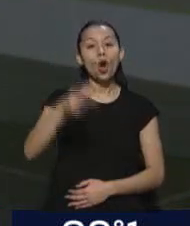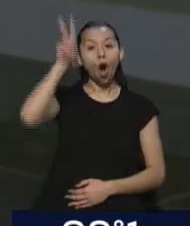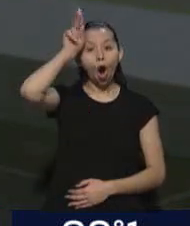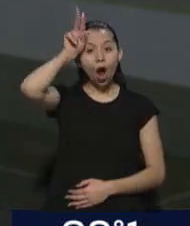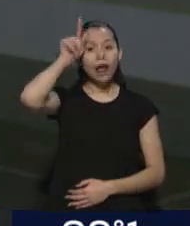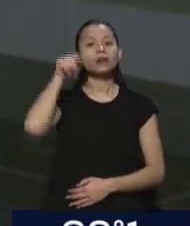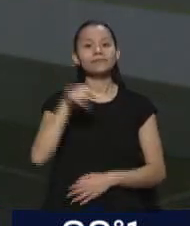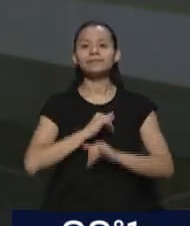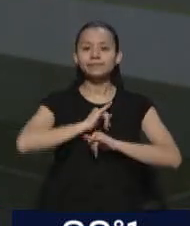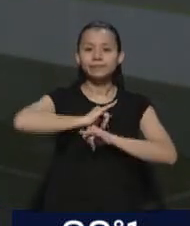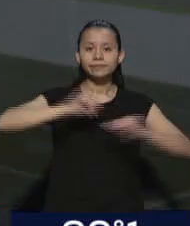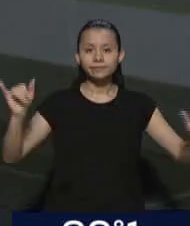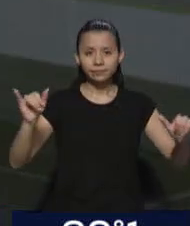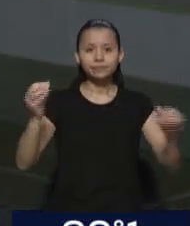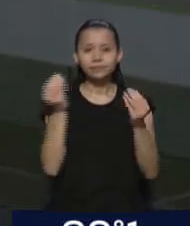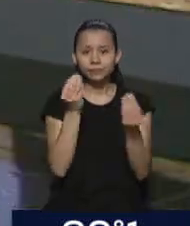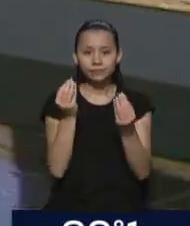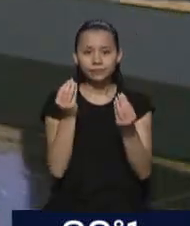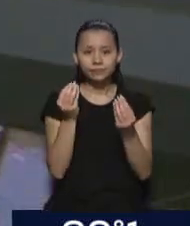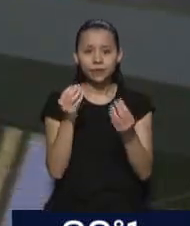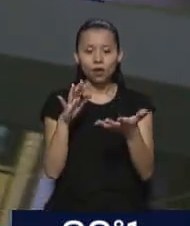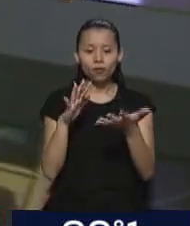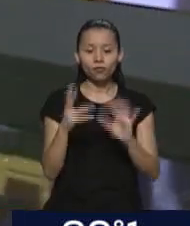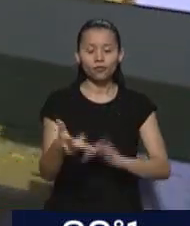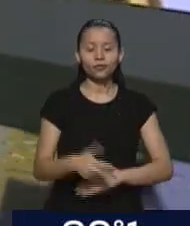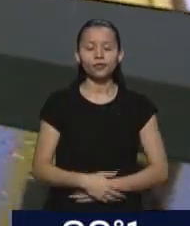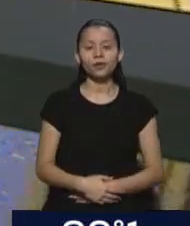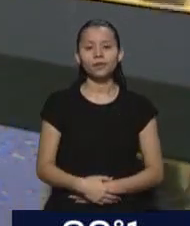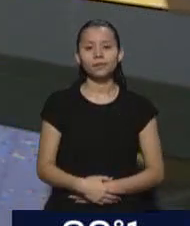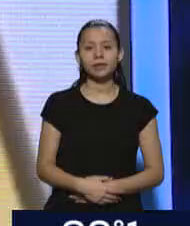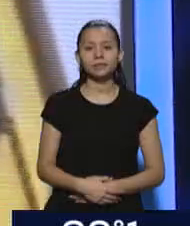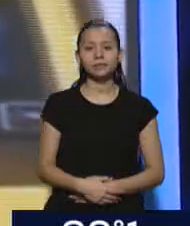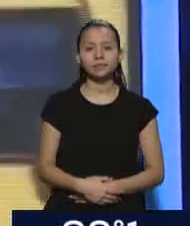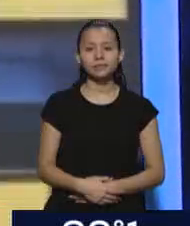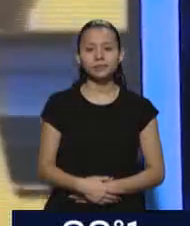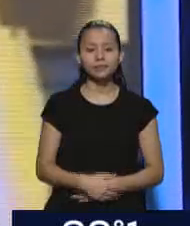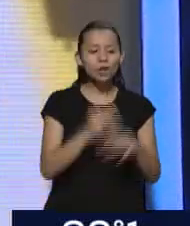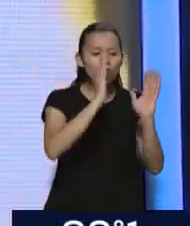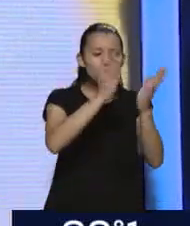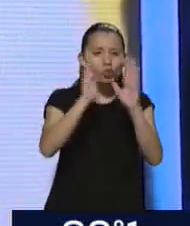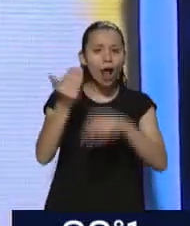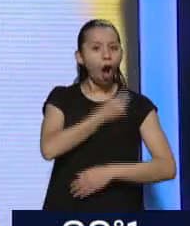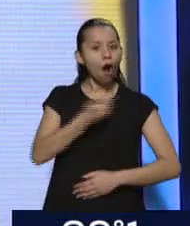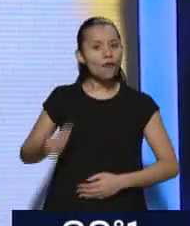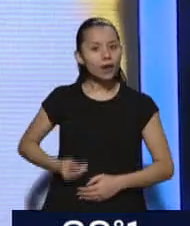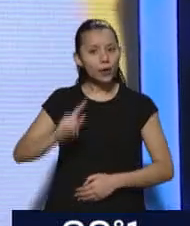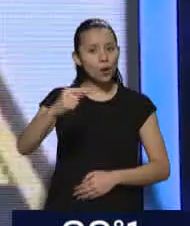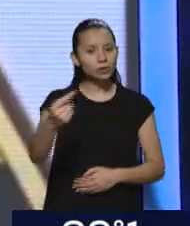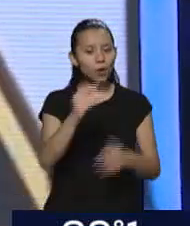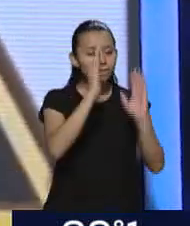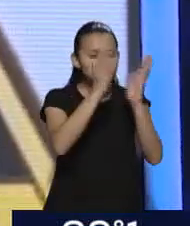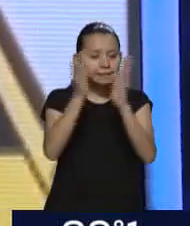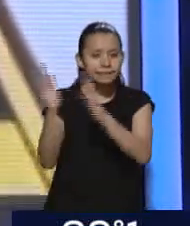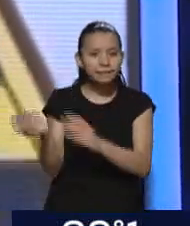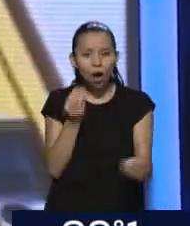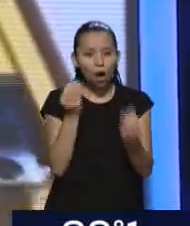anunció a todos los mendocinos cómo va a ser la estructura de su gobierno. Es decir, la columna vertebral por donde va a estar